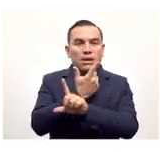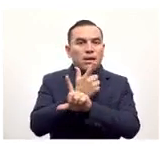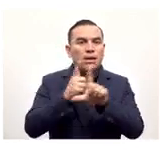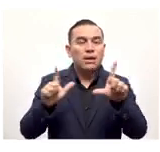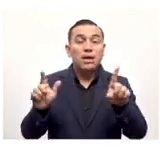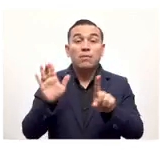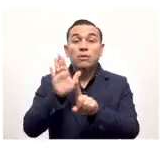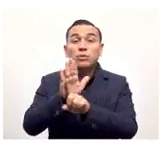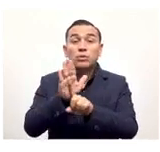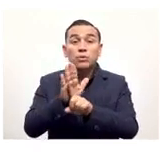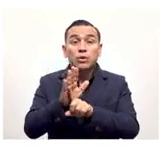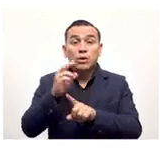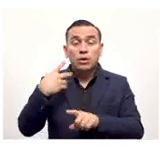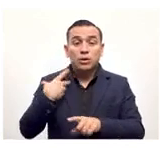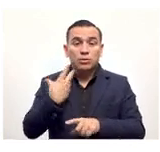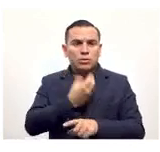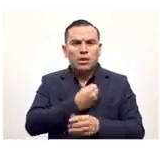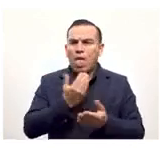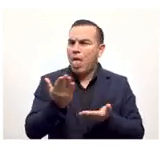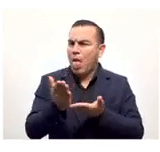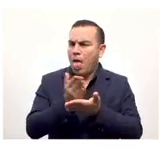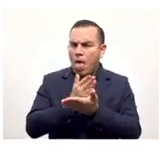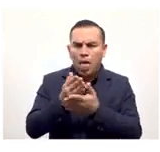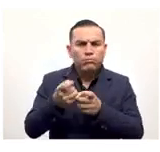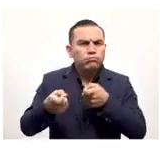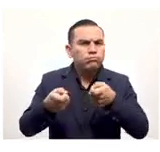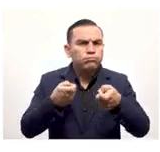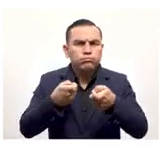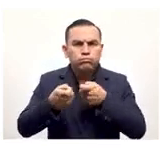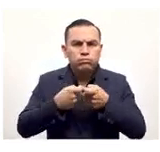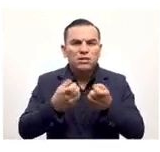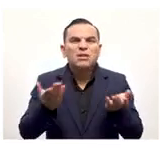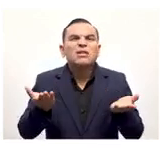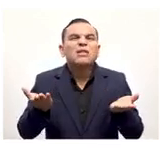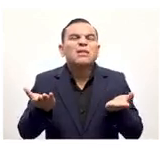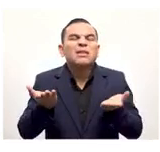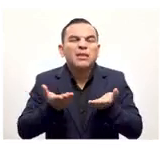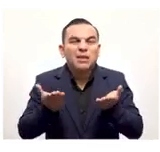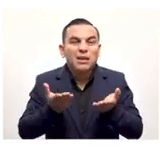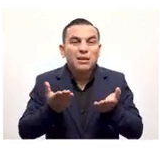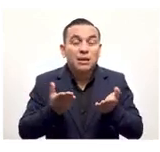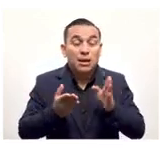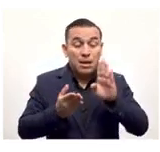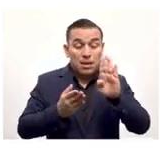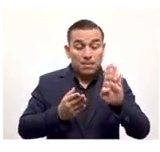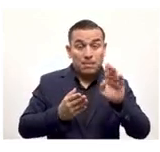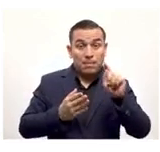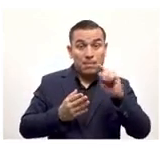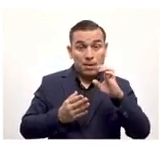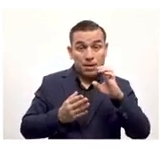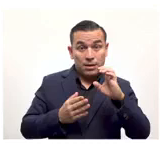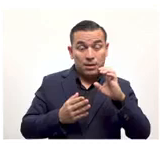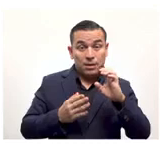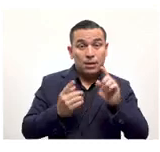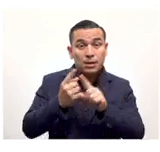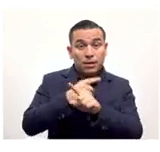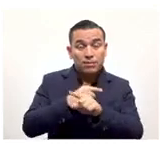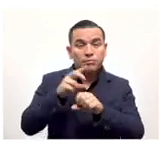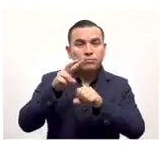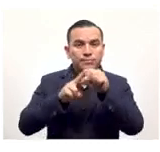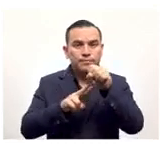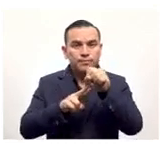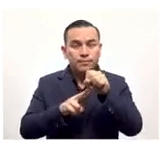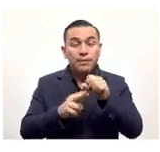libremente por el mercado. Es decir, no será establecido por el gobierno, sino que establecido libremente por el mercado. Artículo 3.